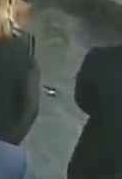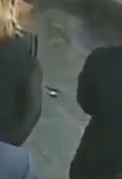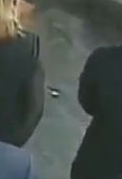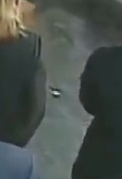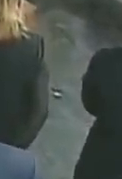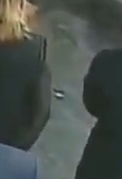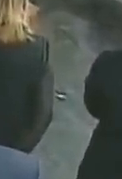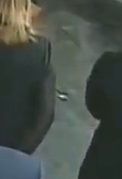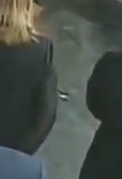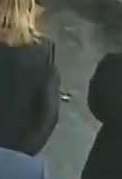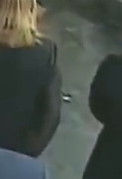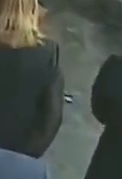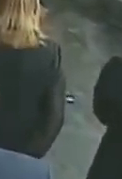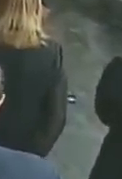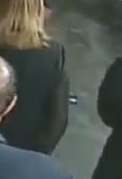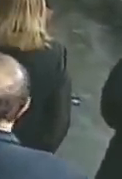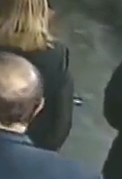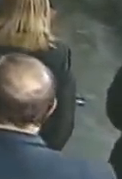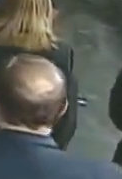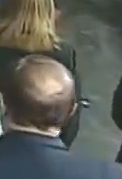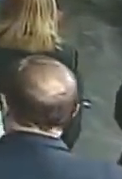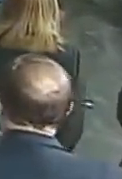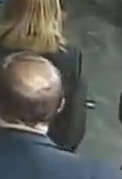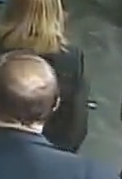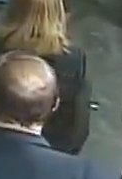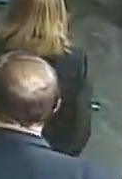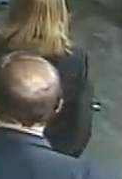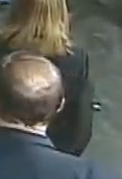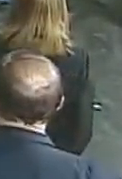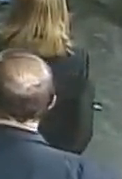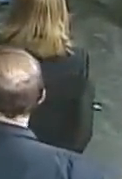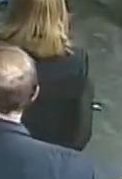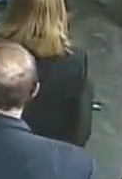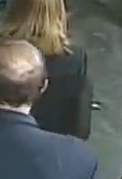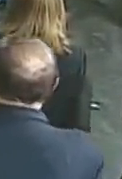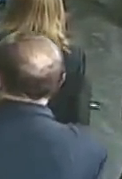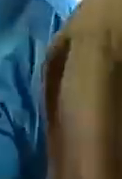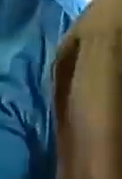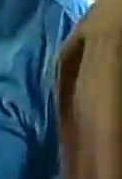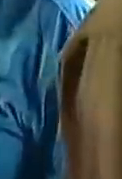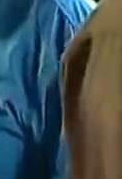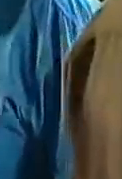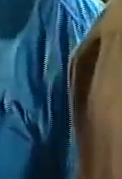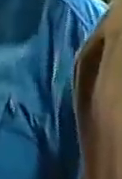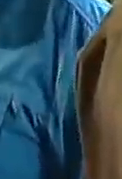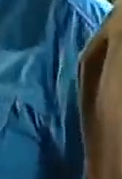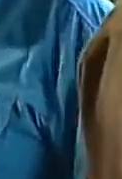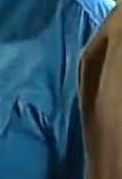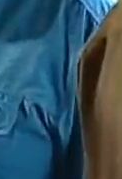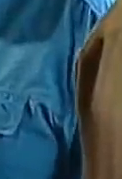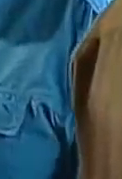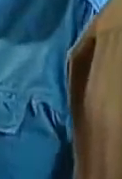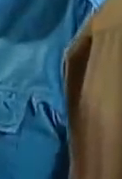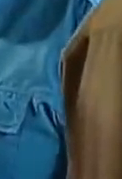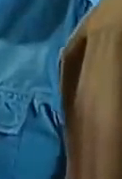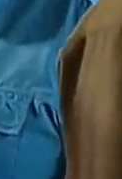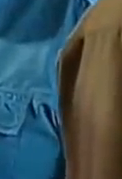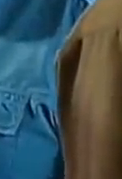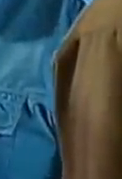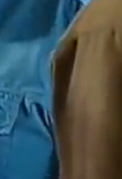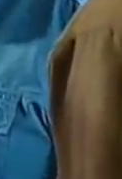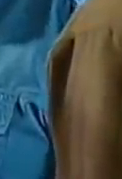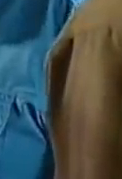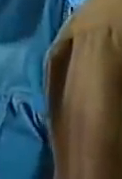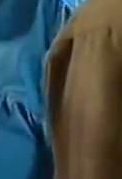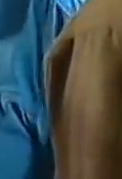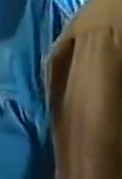o a la autora de la mejor novela postulada, escrita y publicada en idioma castellano durante el